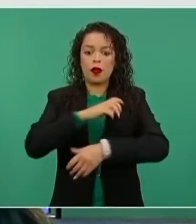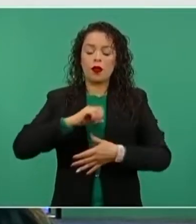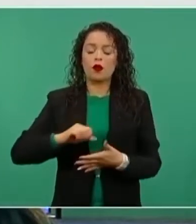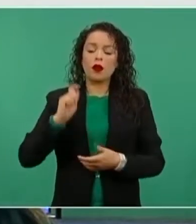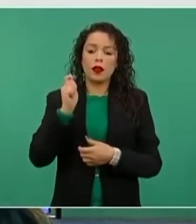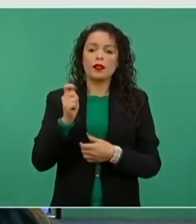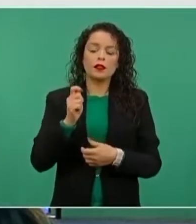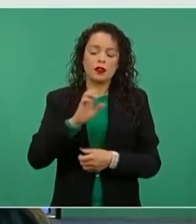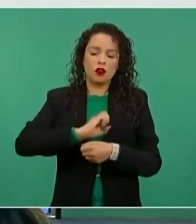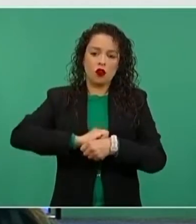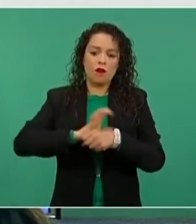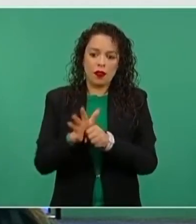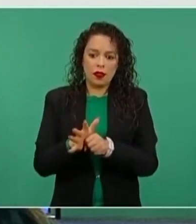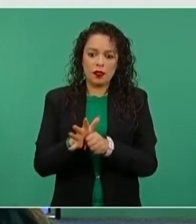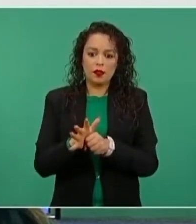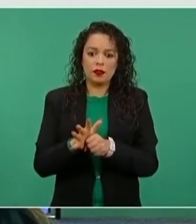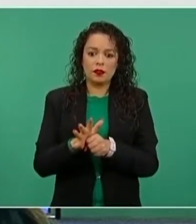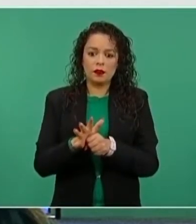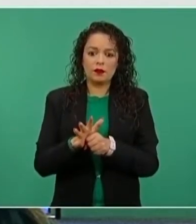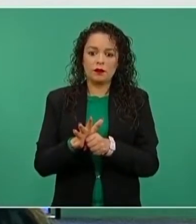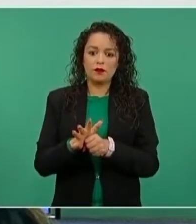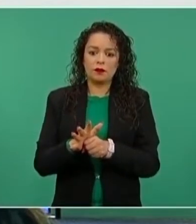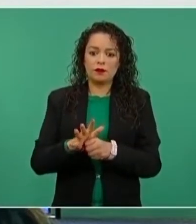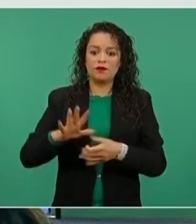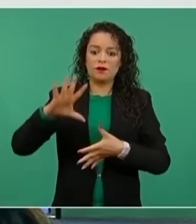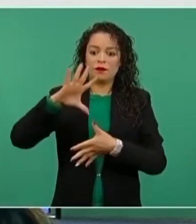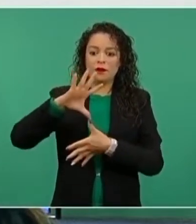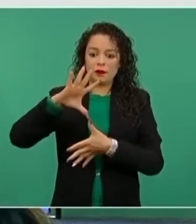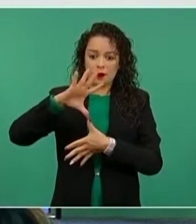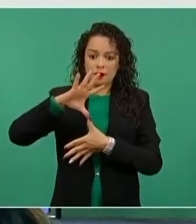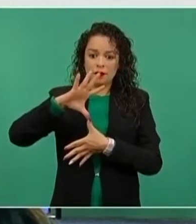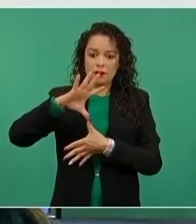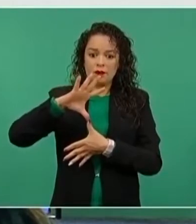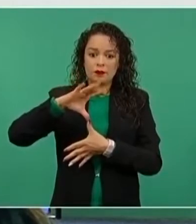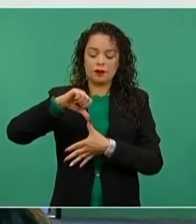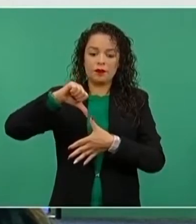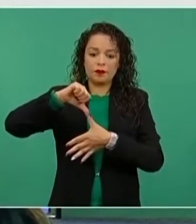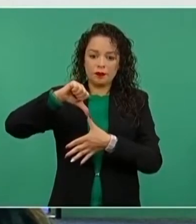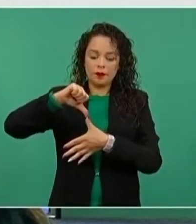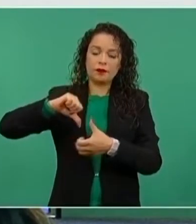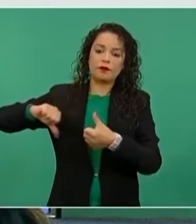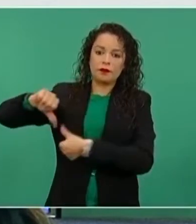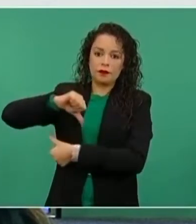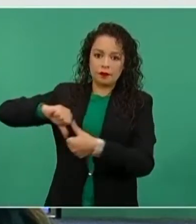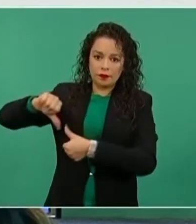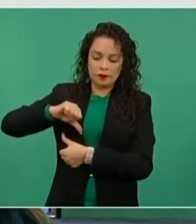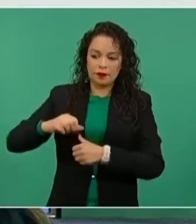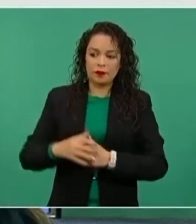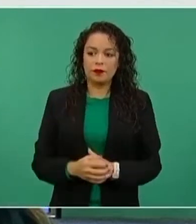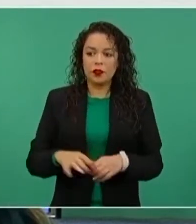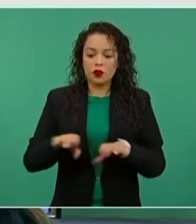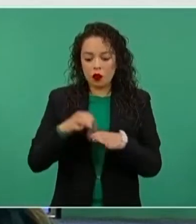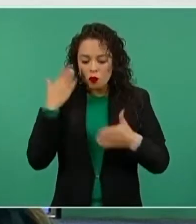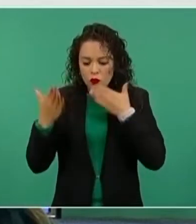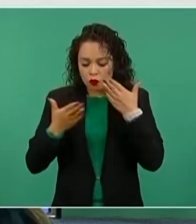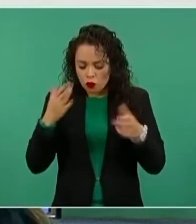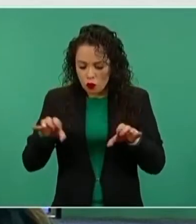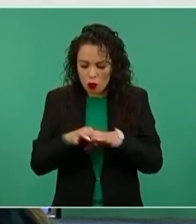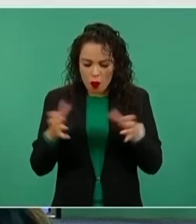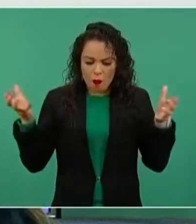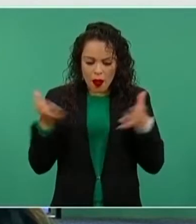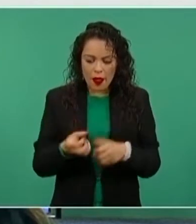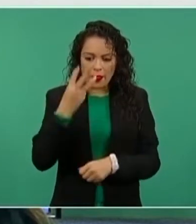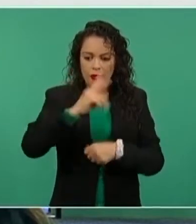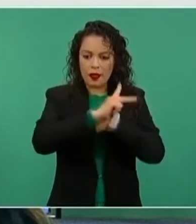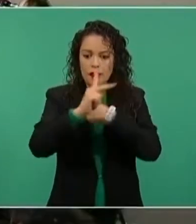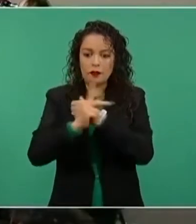del Norte hacia América Latina y el Caribe. Estudio y desarrollo de producción en los tres